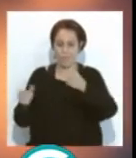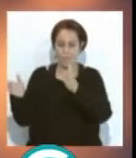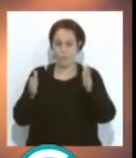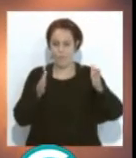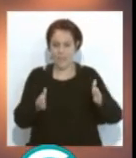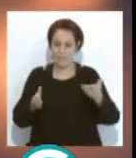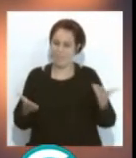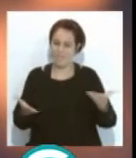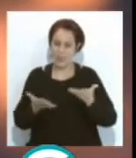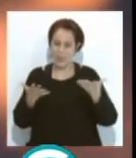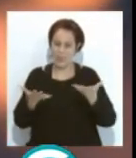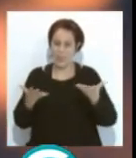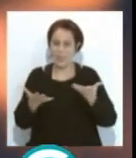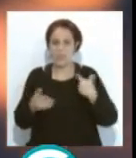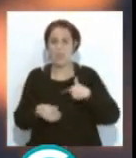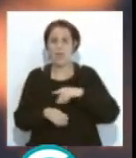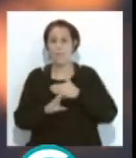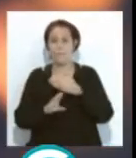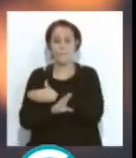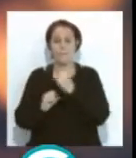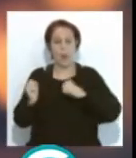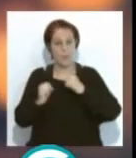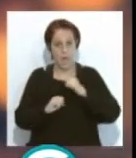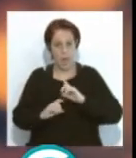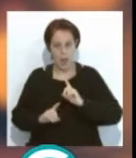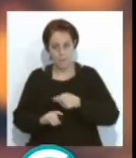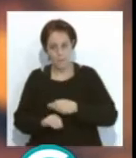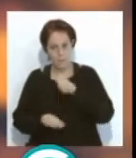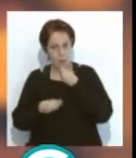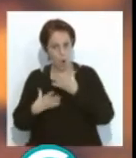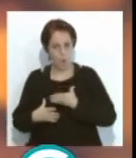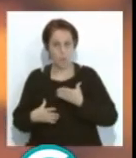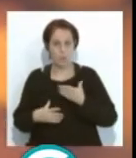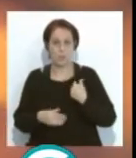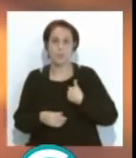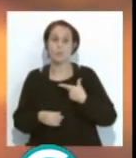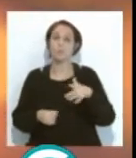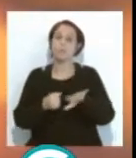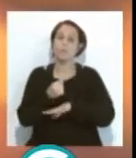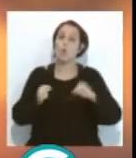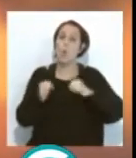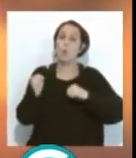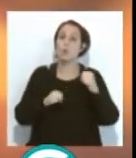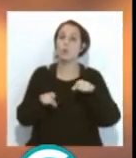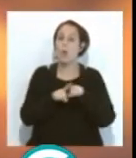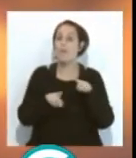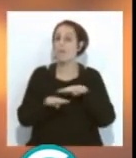que en la de preliminares. Yo creo que la base de esto antes, es verdad que el concurso sí que tenía un filtro propio, que era el